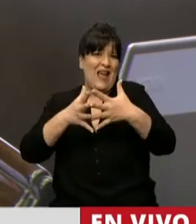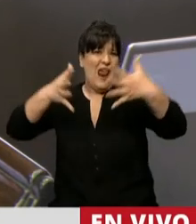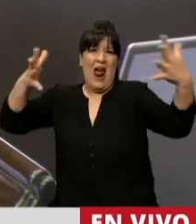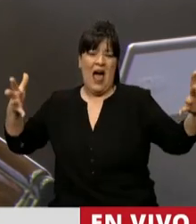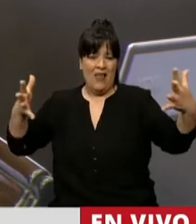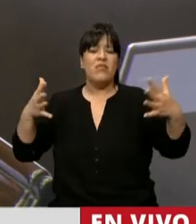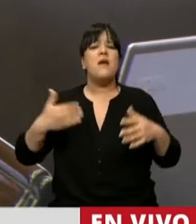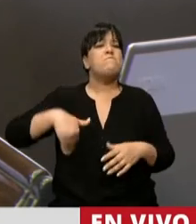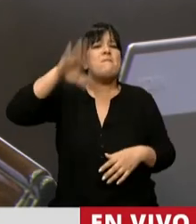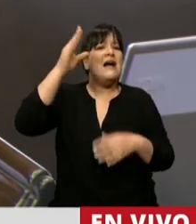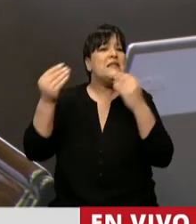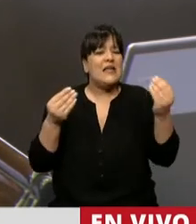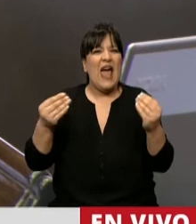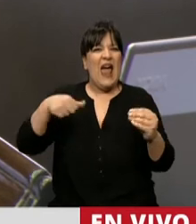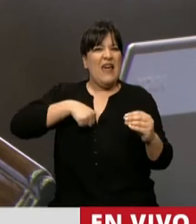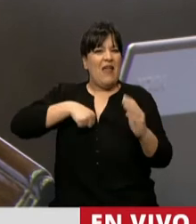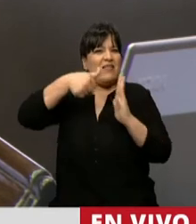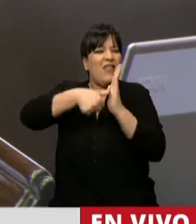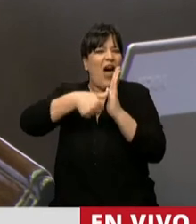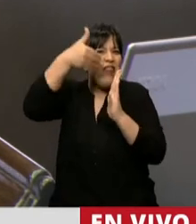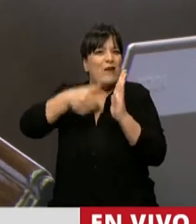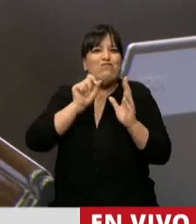arraigo, poner en valor la identidad regional,